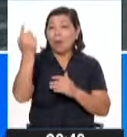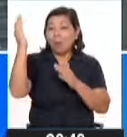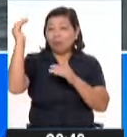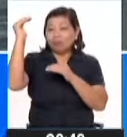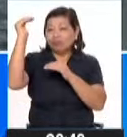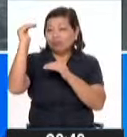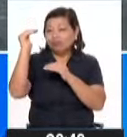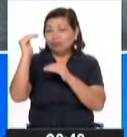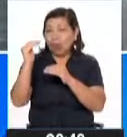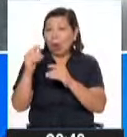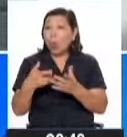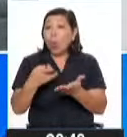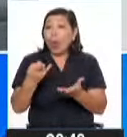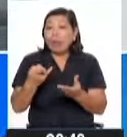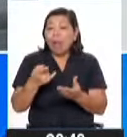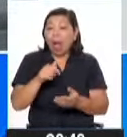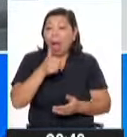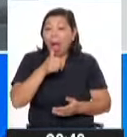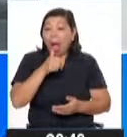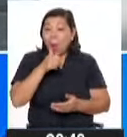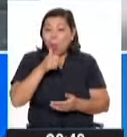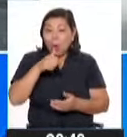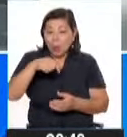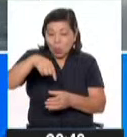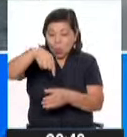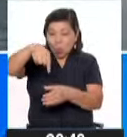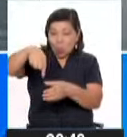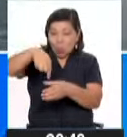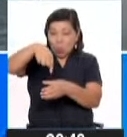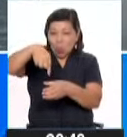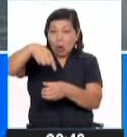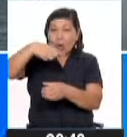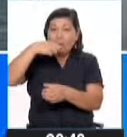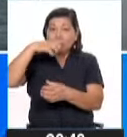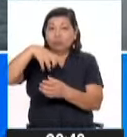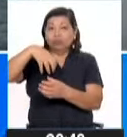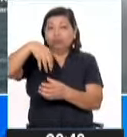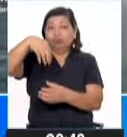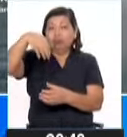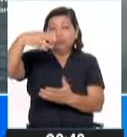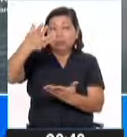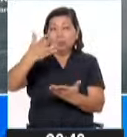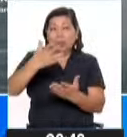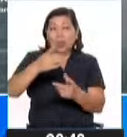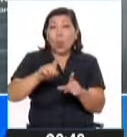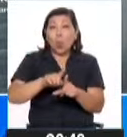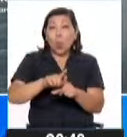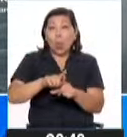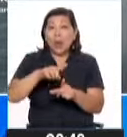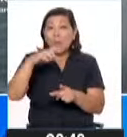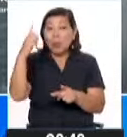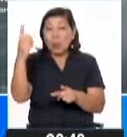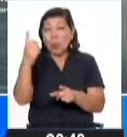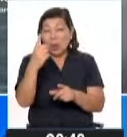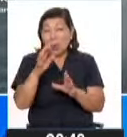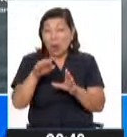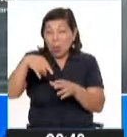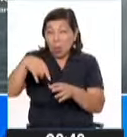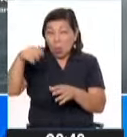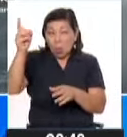levantando partículas de agua que hace que se vea entonces más visible. Es como un efecto de centrífuga, ¿algo así?